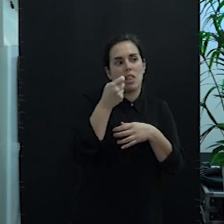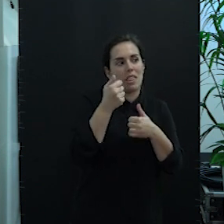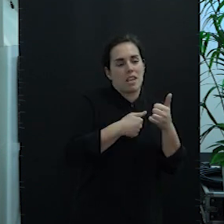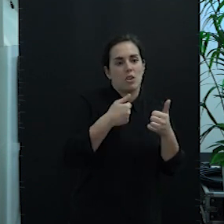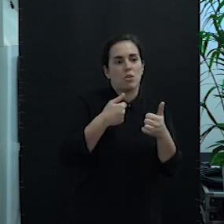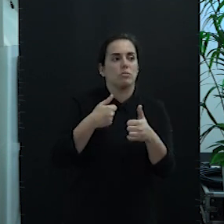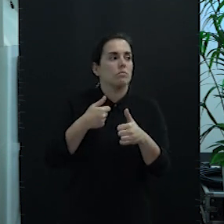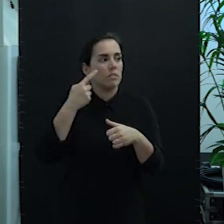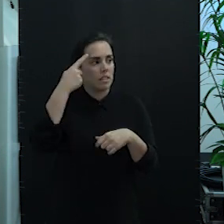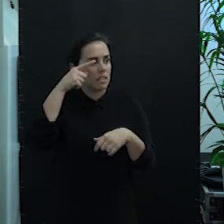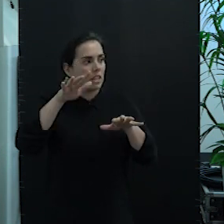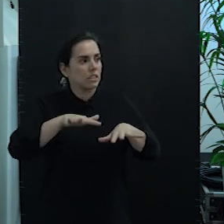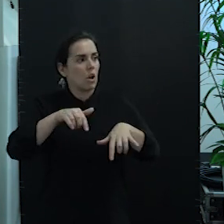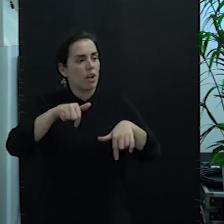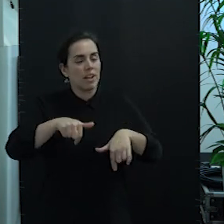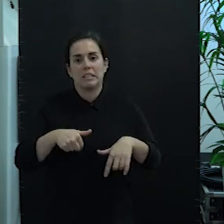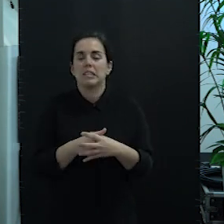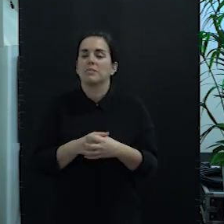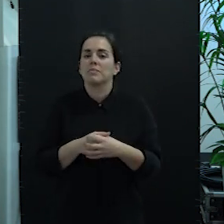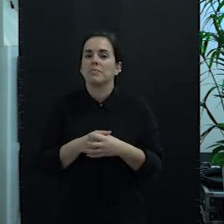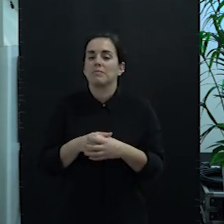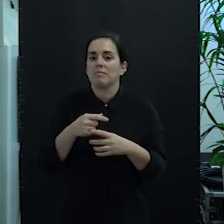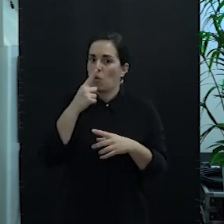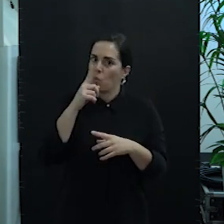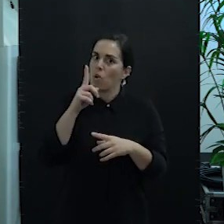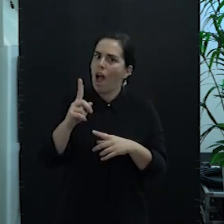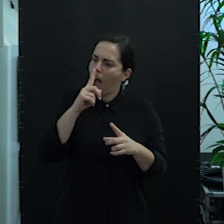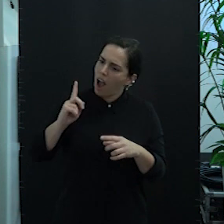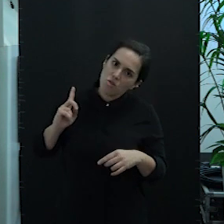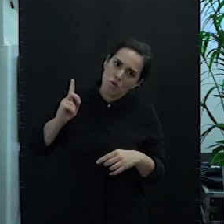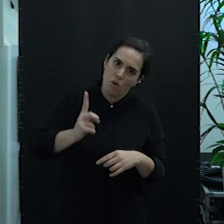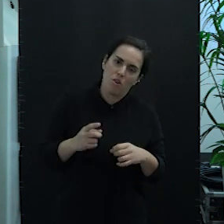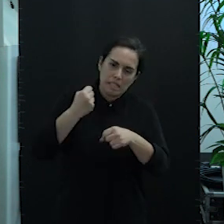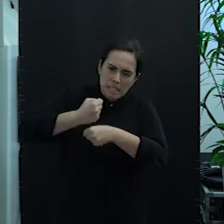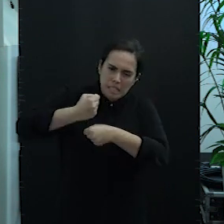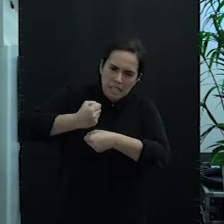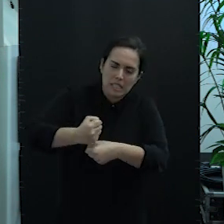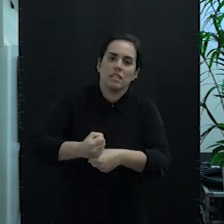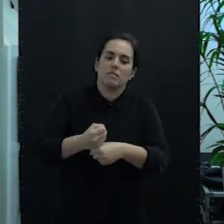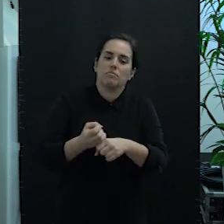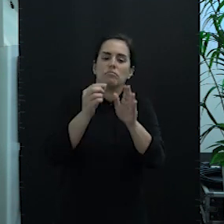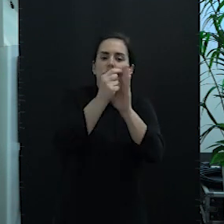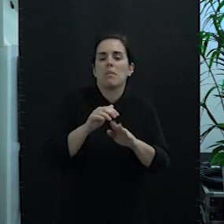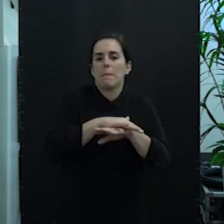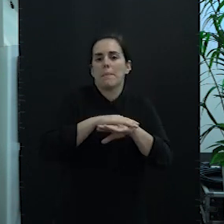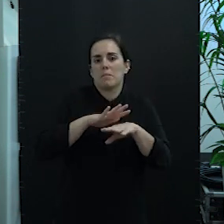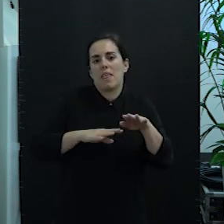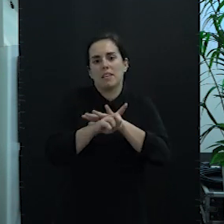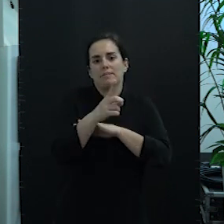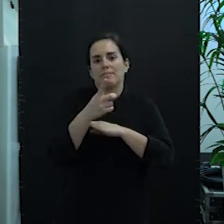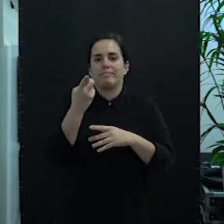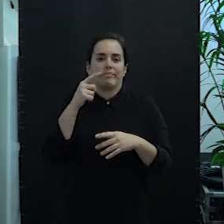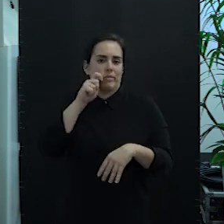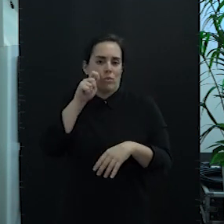hoy y que les agradezco mucho que hayan venido. Con este año de trabajo, se han sentado las bases para el desarrollo del turismo marinero en Canarias a partir de la